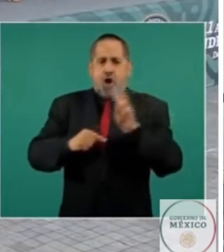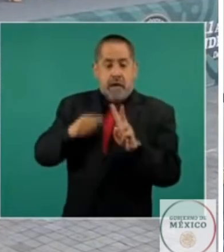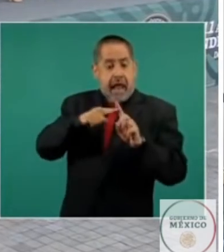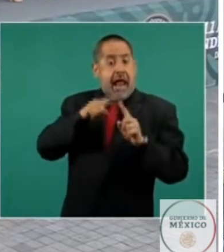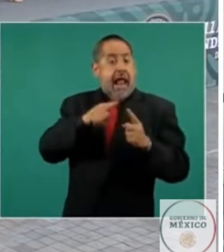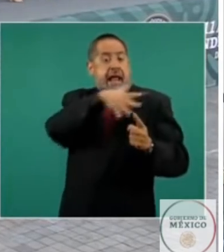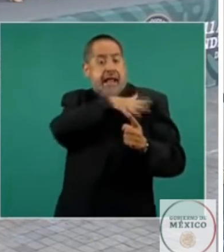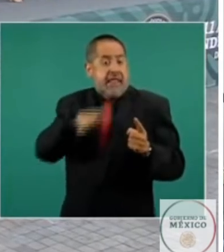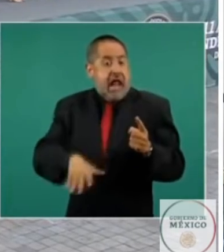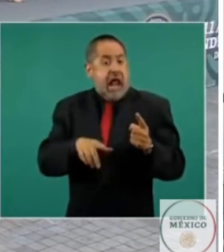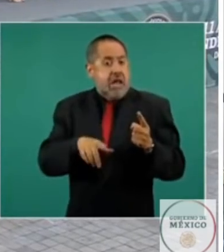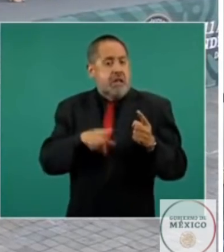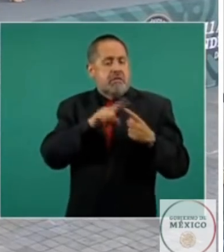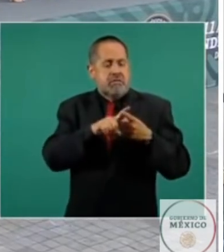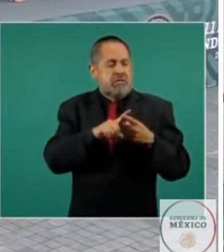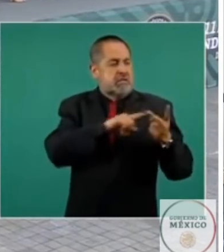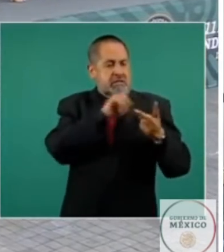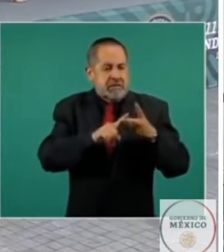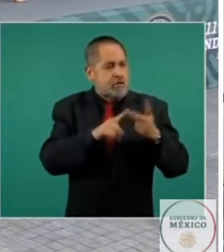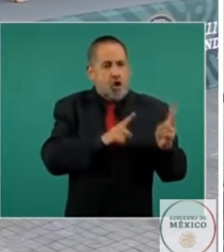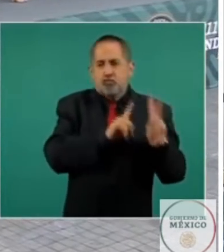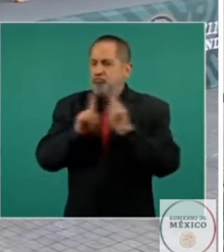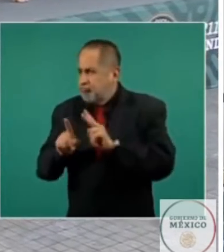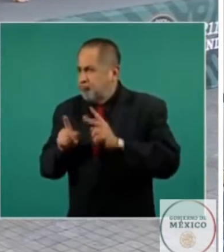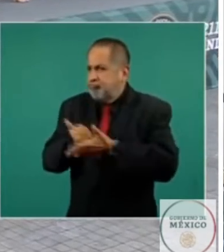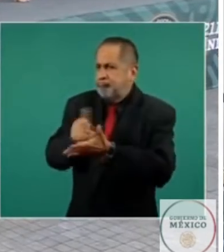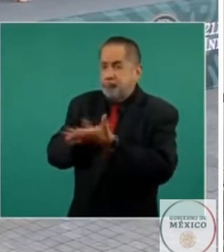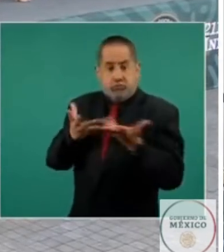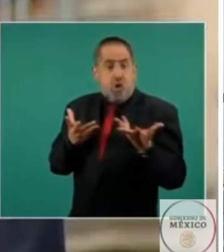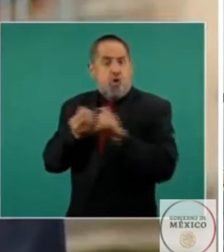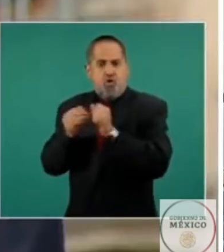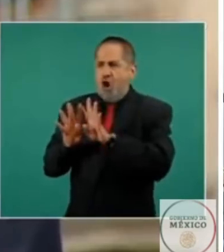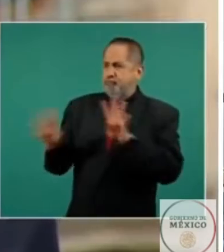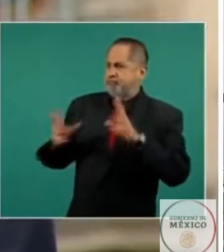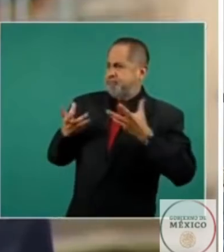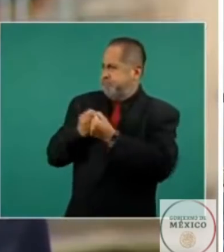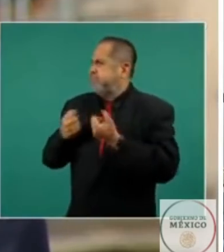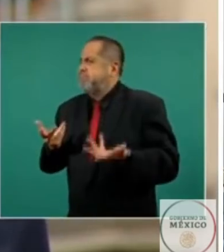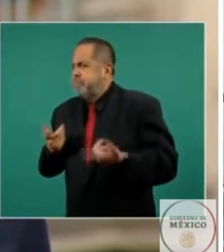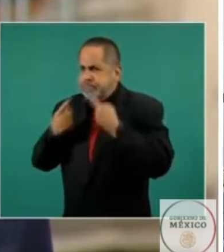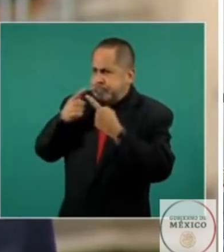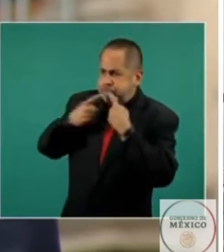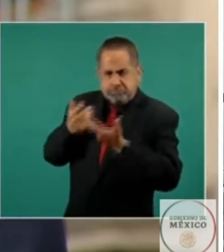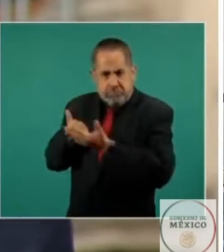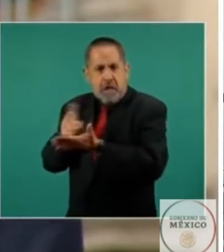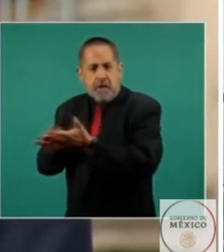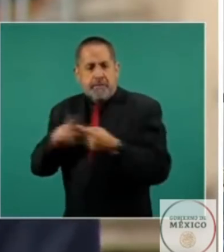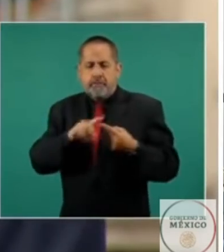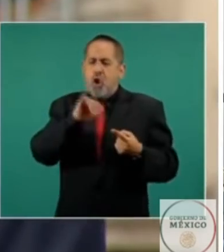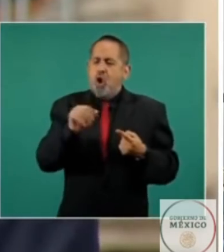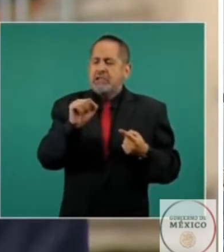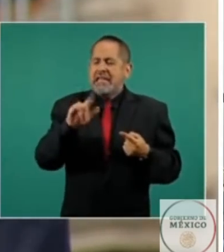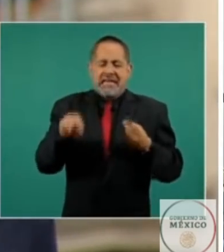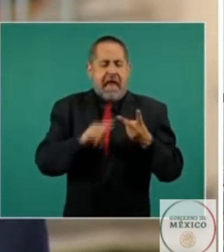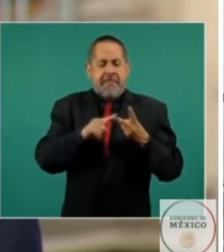brigada del Ejército Libertador Cubano y conformaron parte del cuadro de sus principales jefes José Inclán Risco